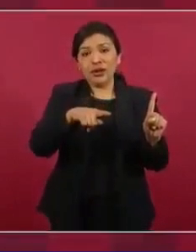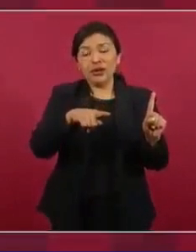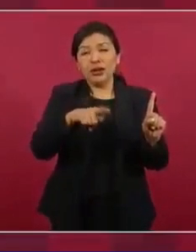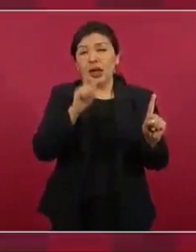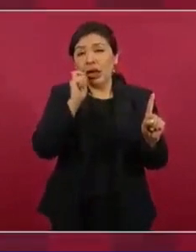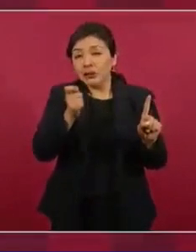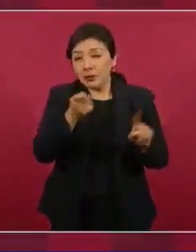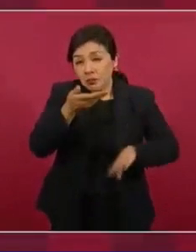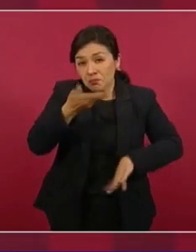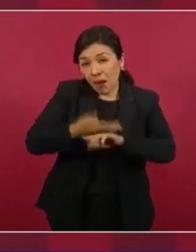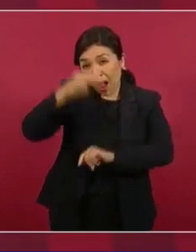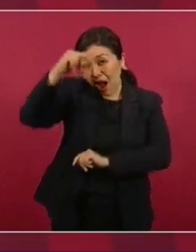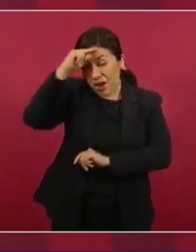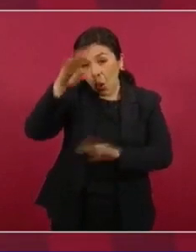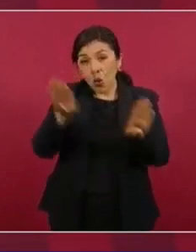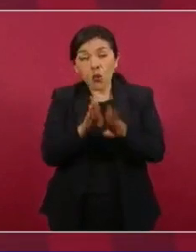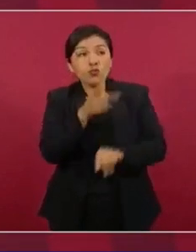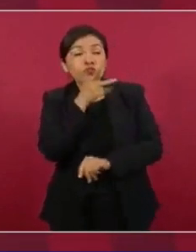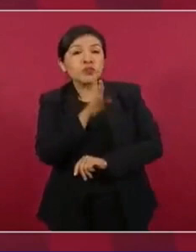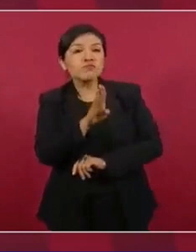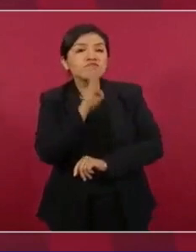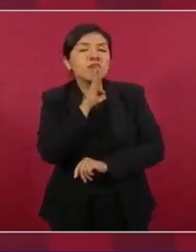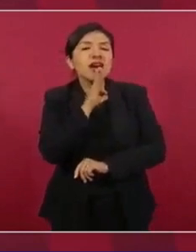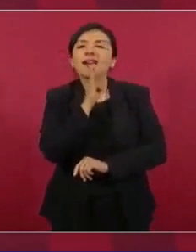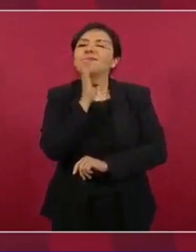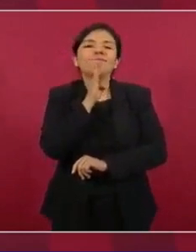son tan inteligentes como ellos piensan